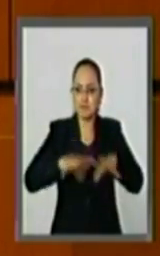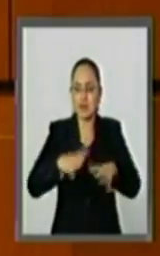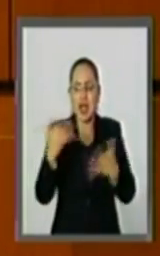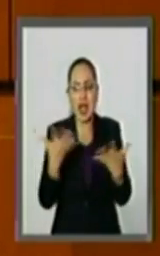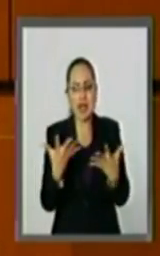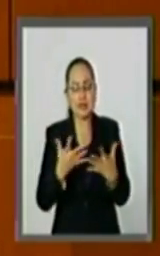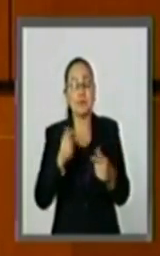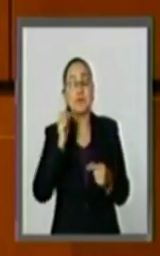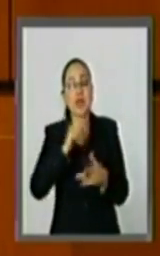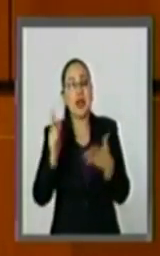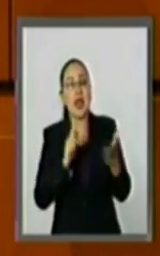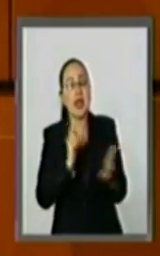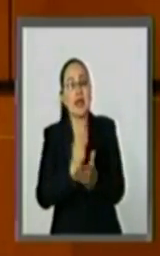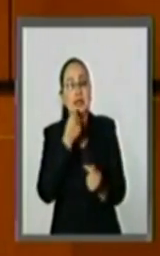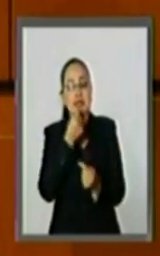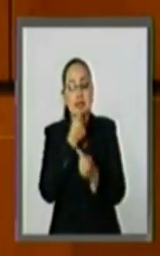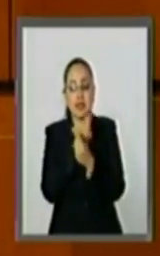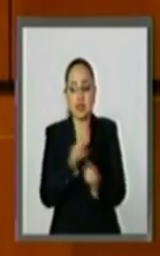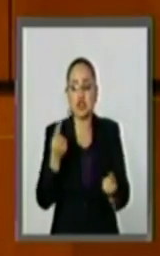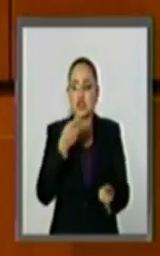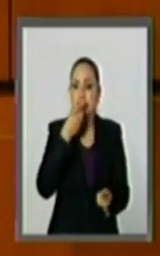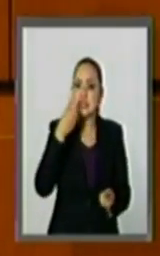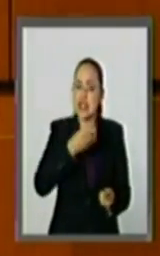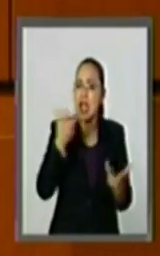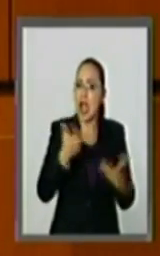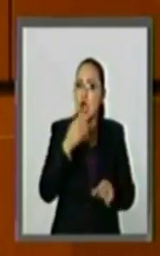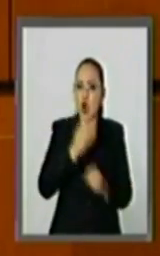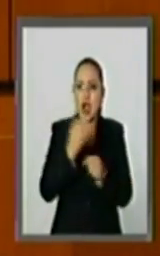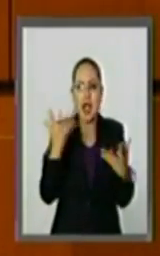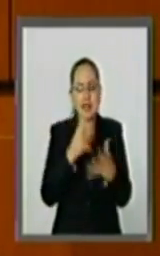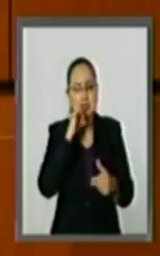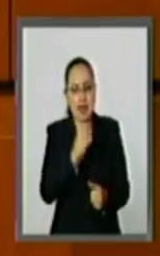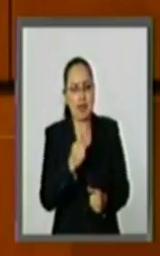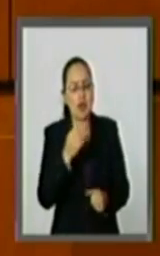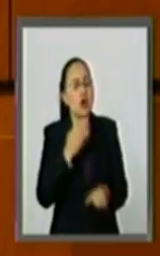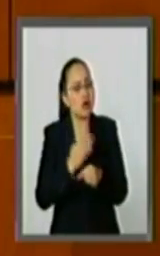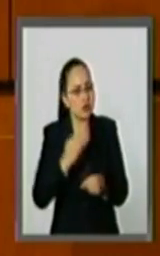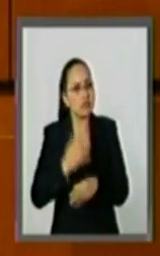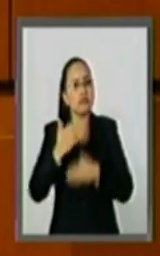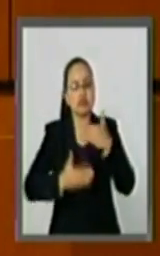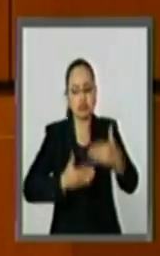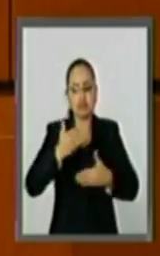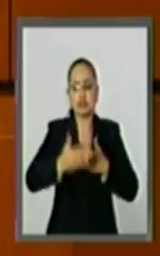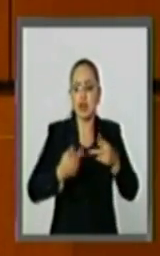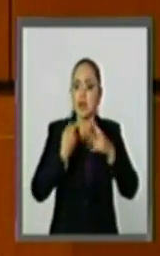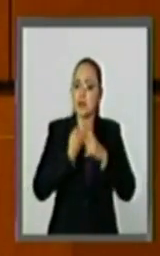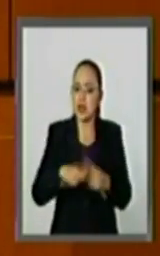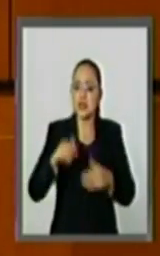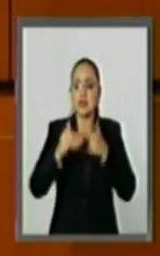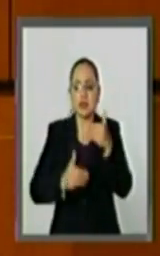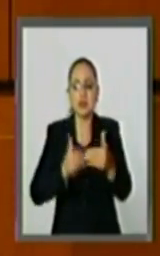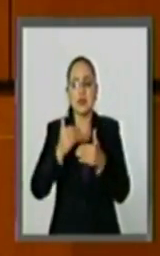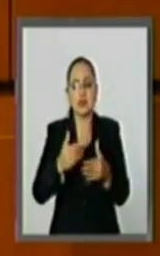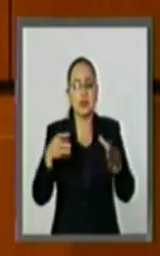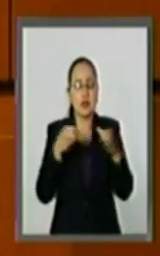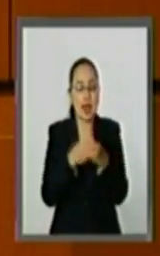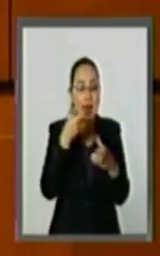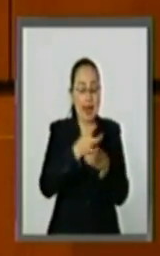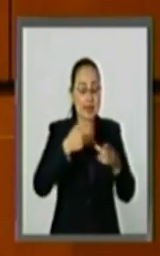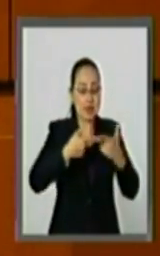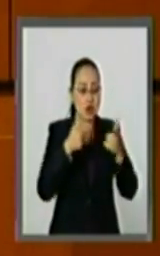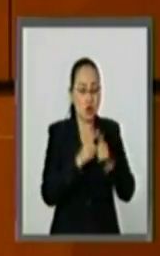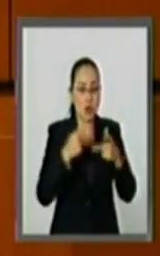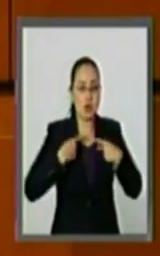niñez mucha gente dijo que no aterrizaría y hoy está caminando exactamente en esta generación tan importante,